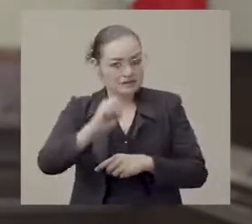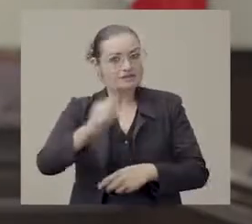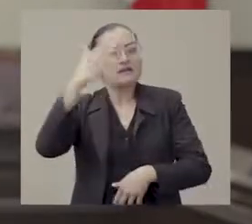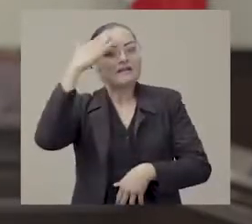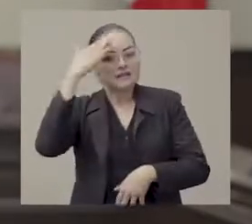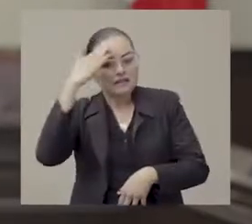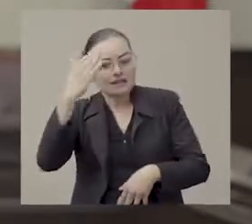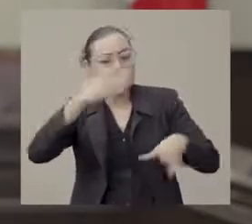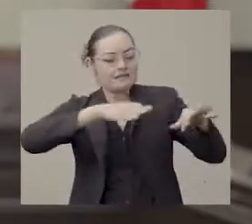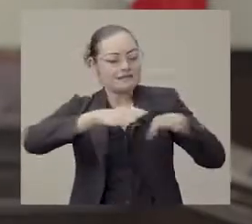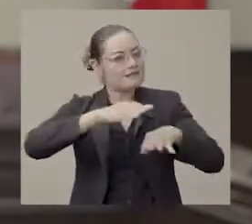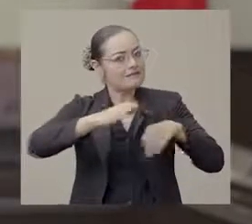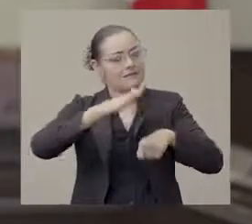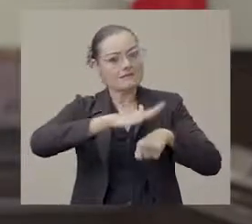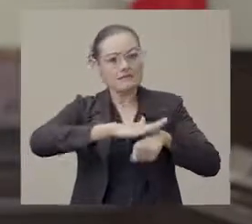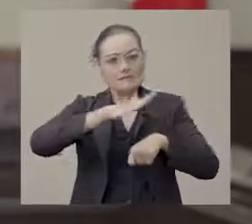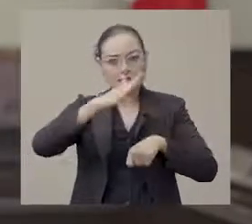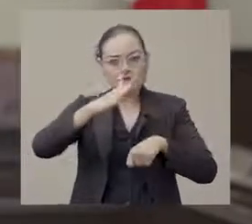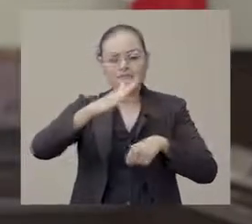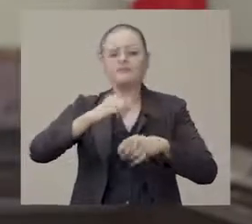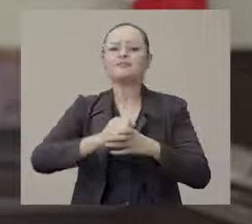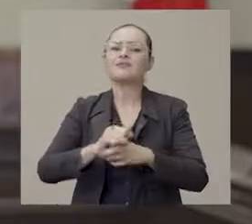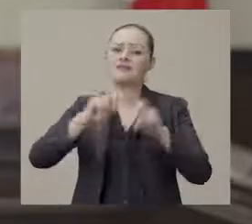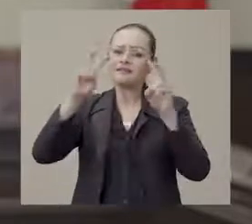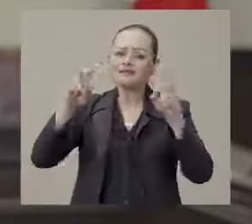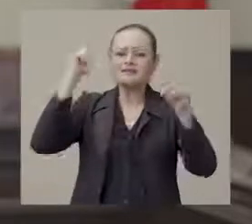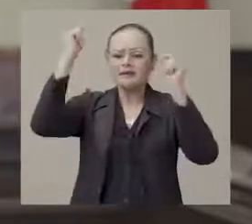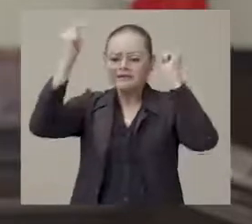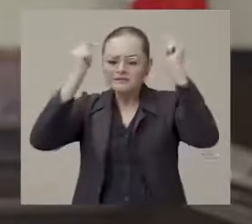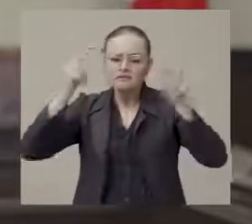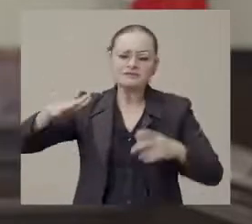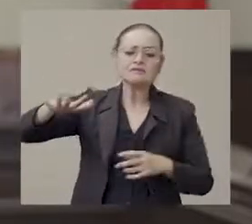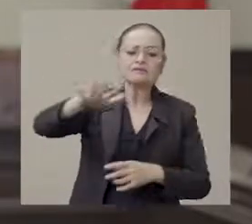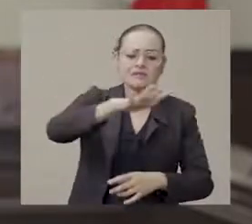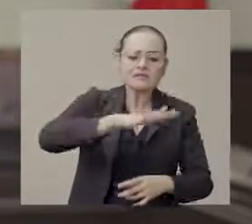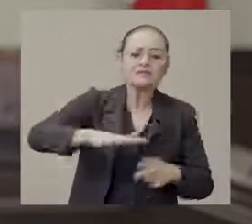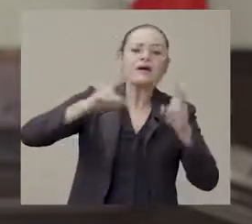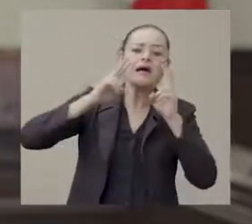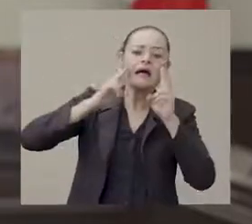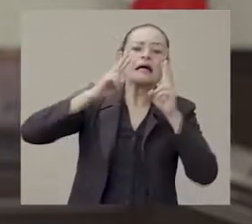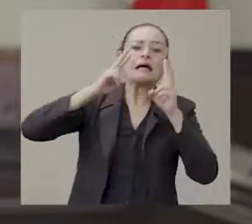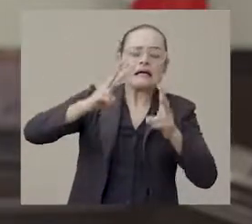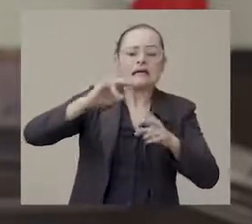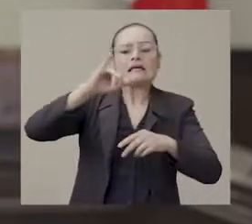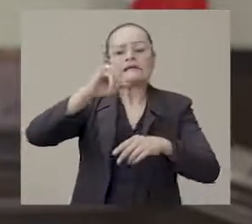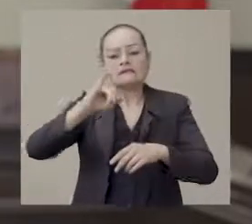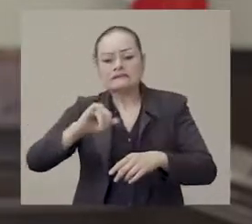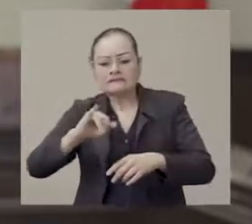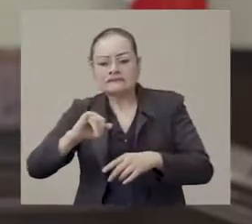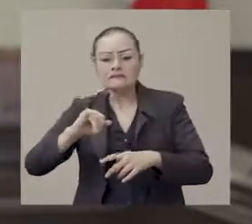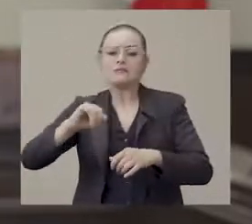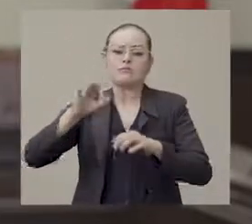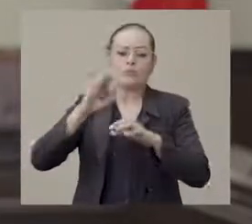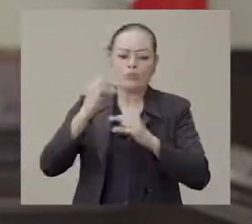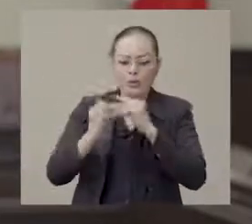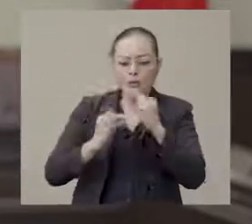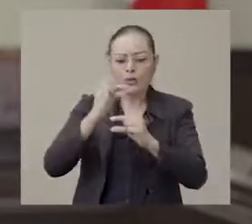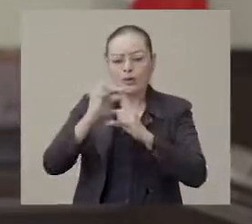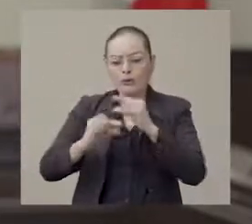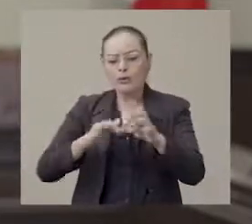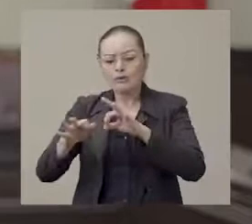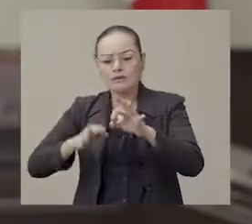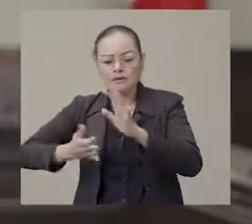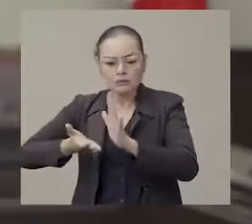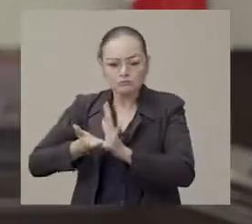nacionales en la materia. Las perspectivas de la actividad turística nos permiten ver con mesurado optimismo la solidez de nuestra